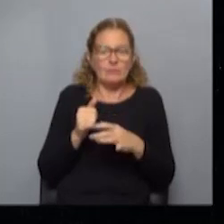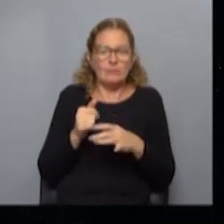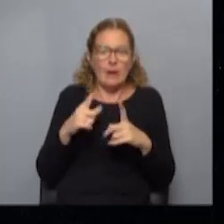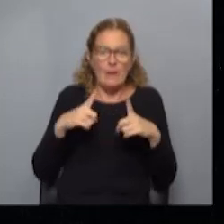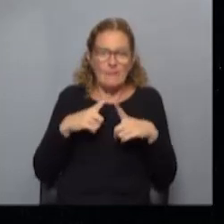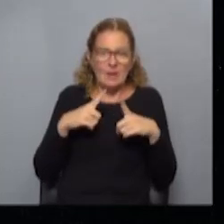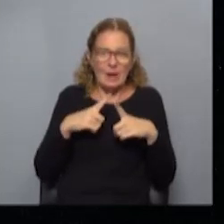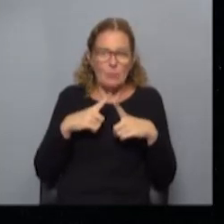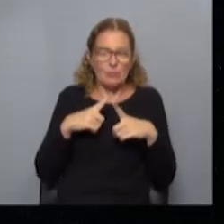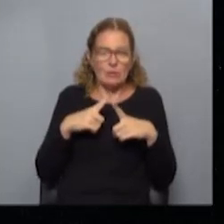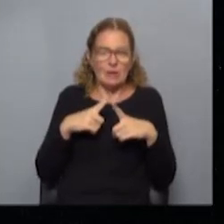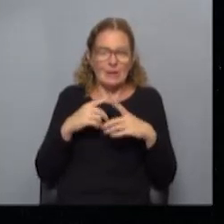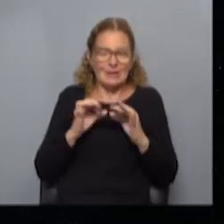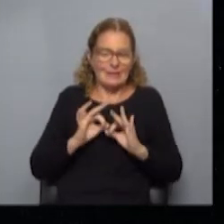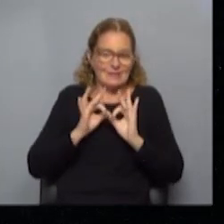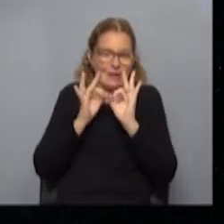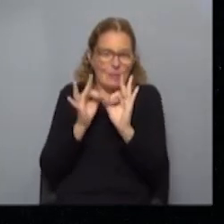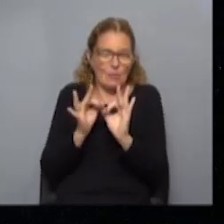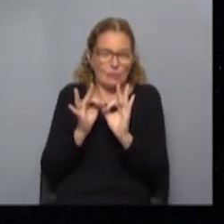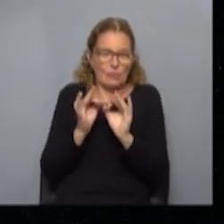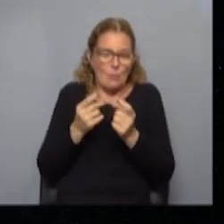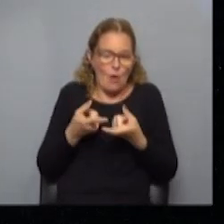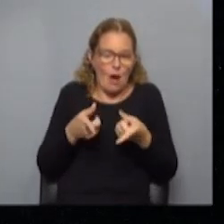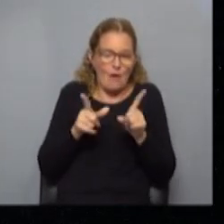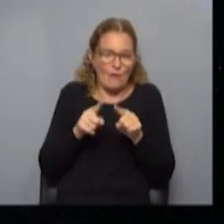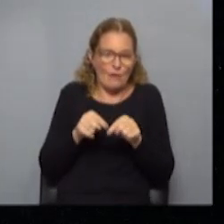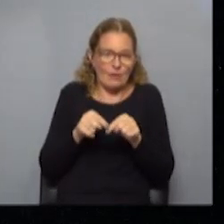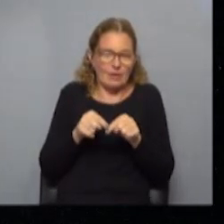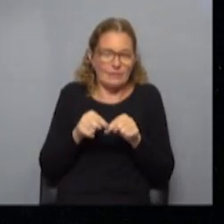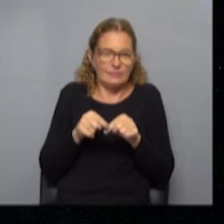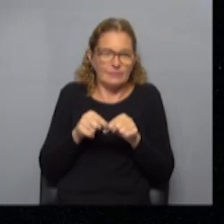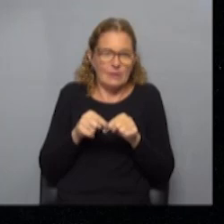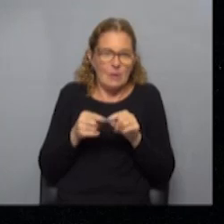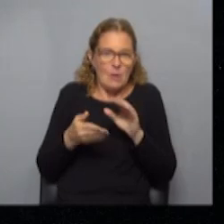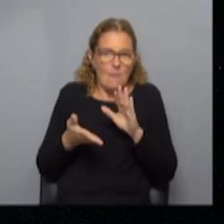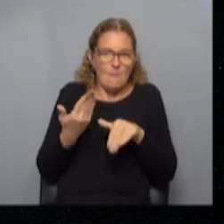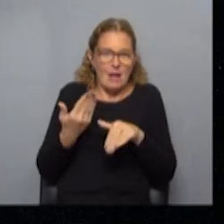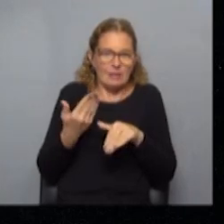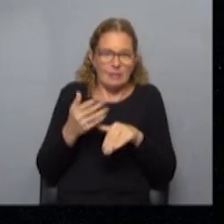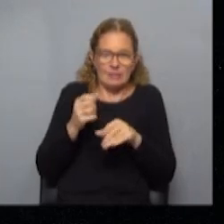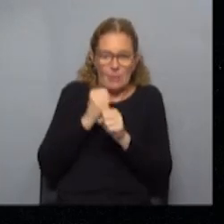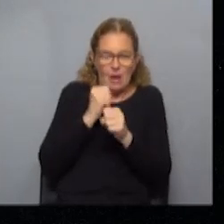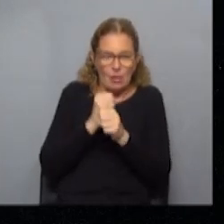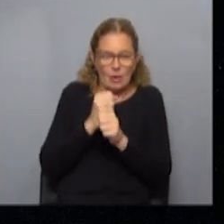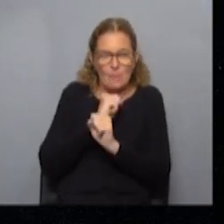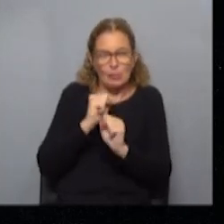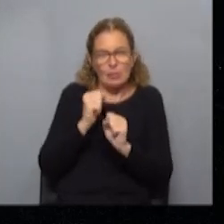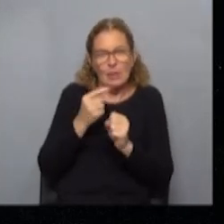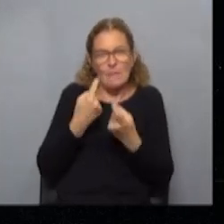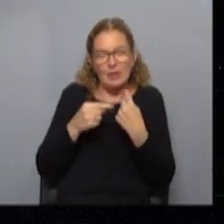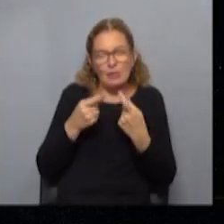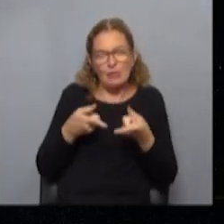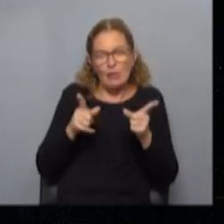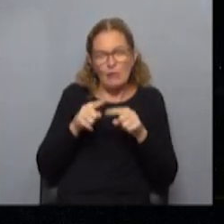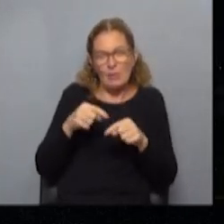esperamos que se logre volver definitivamente la mayor cantidad de puestos de trabajo posible pero se vuelve en